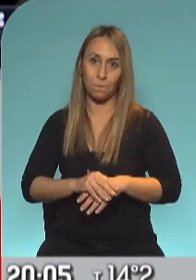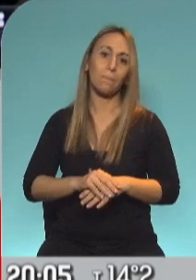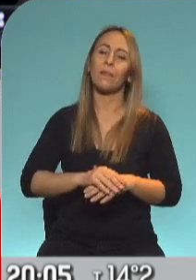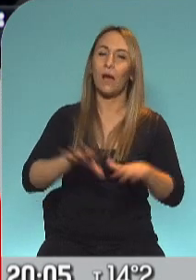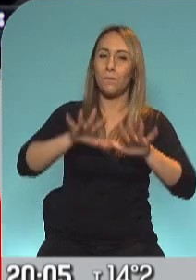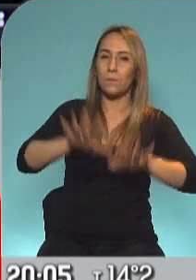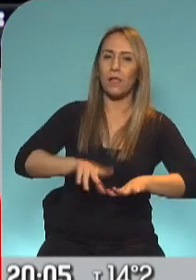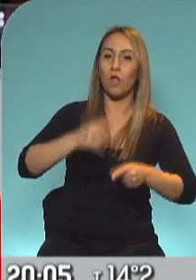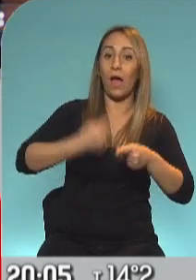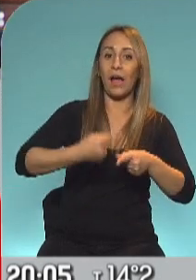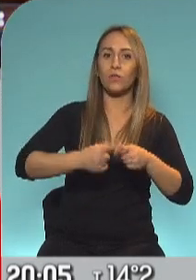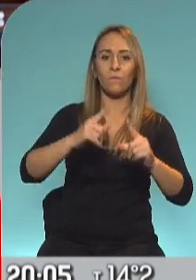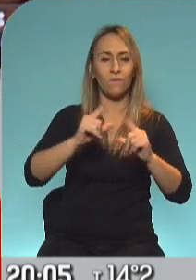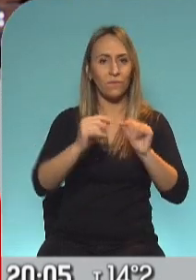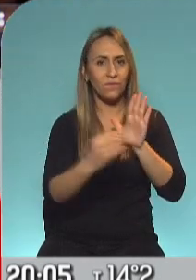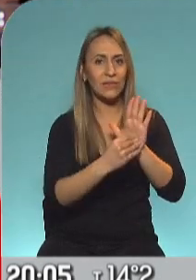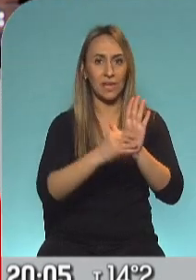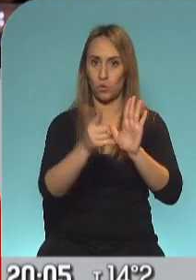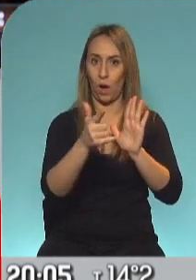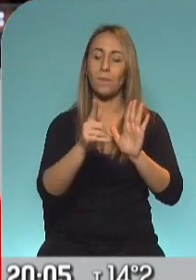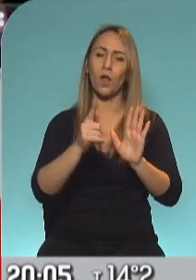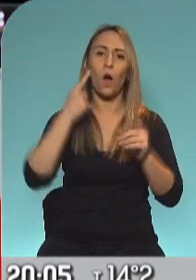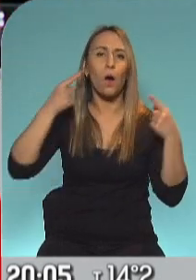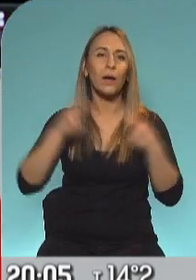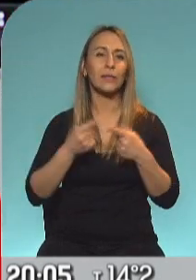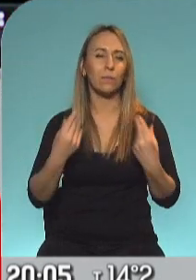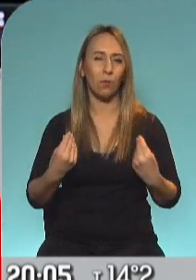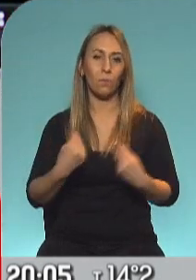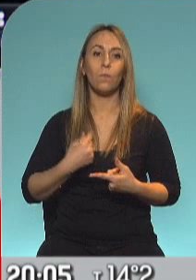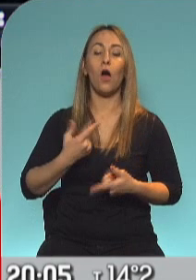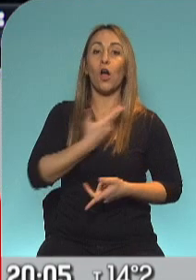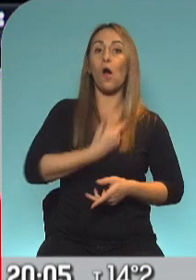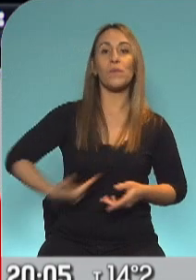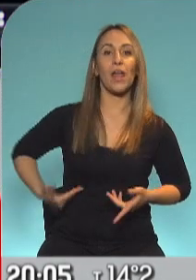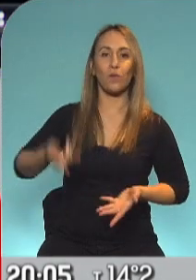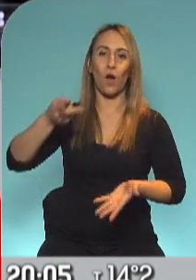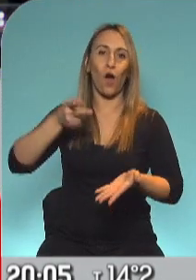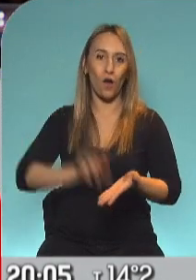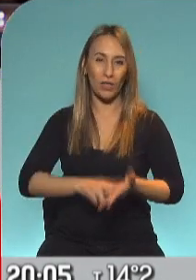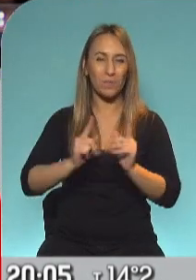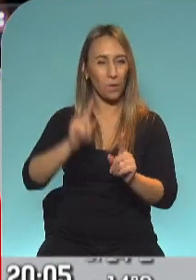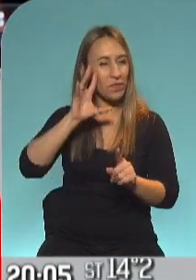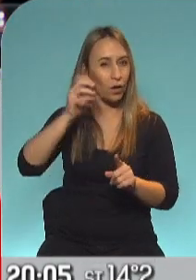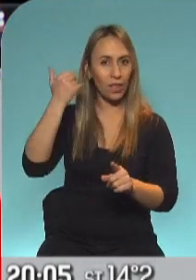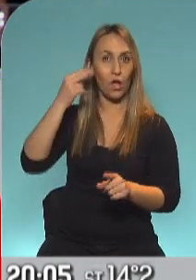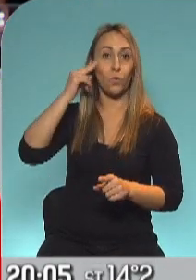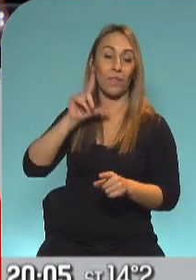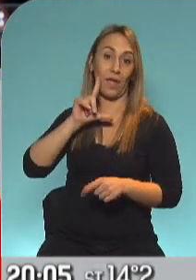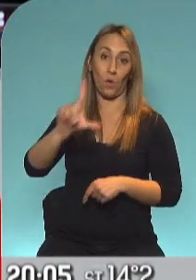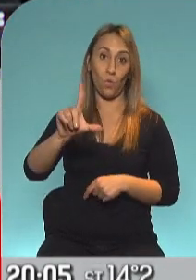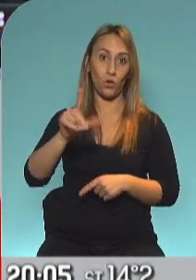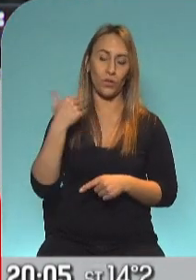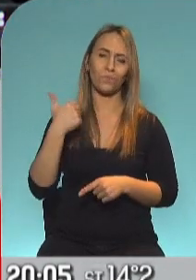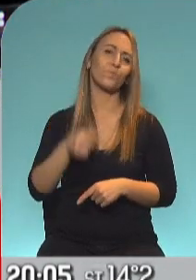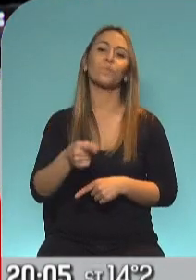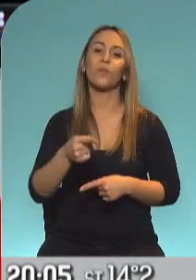es darle una especie de relanzamiento al gobierno. ¿No te acordás cuando fue el acto del 9 de julio, ese acto que trajo algunas controversias por algunos